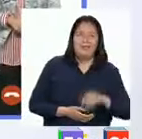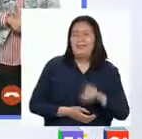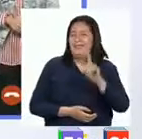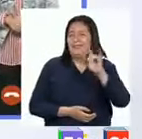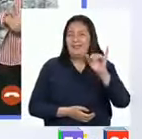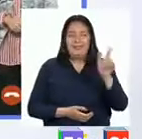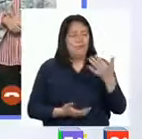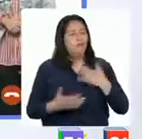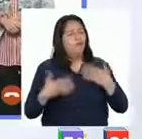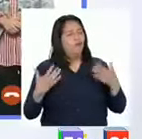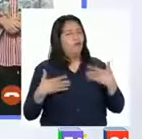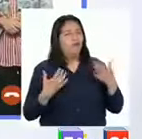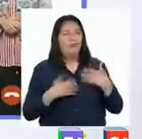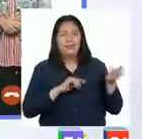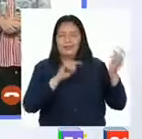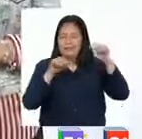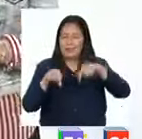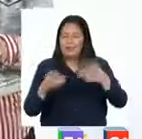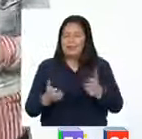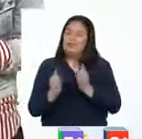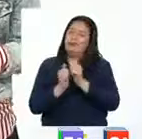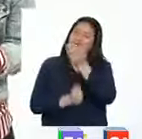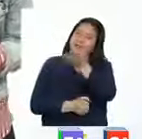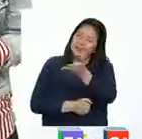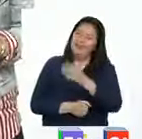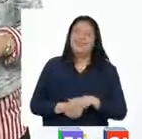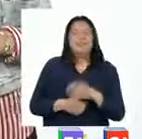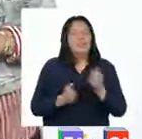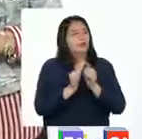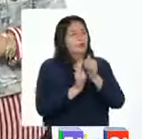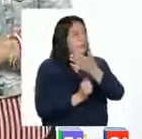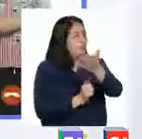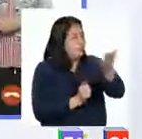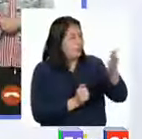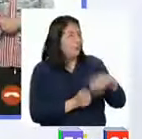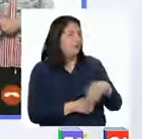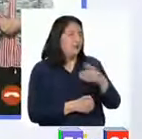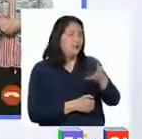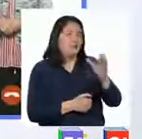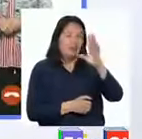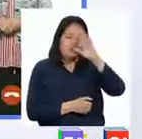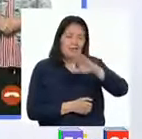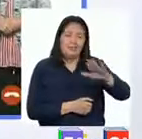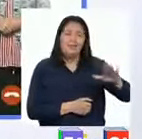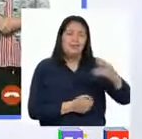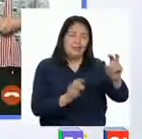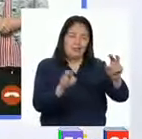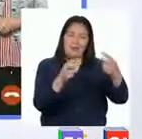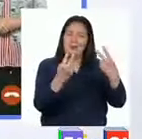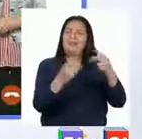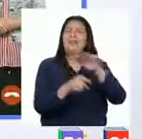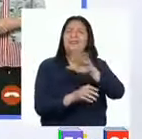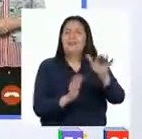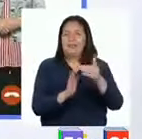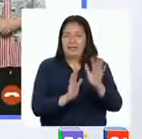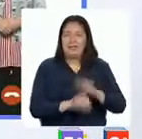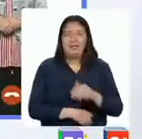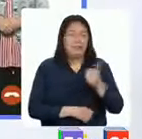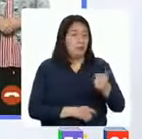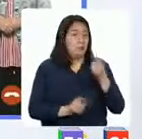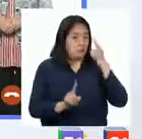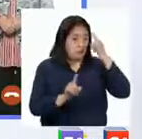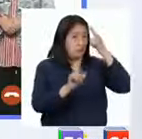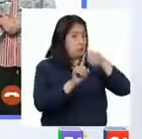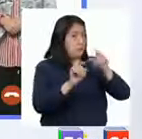Fuentes. Estoy muy feliz de estar aquí junto a ti, Patti, y junto a todas y todos los niños que nos ven desde casa, con el